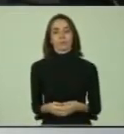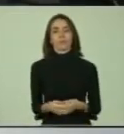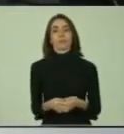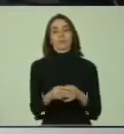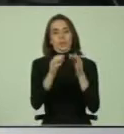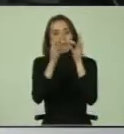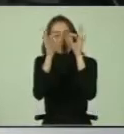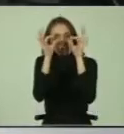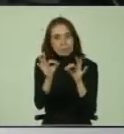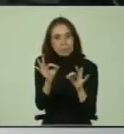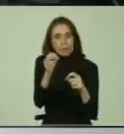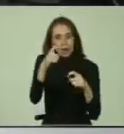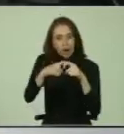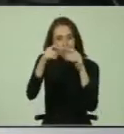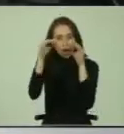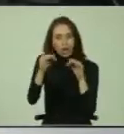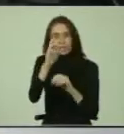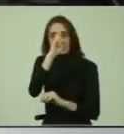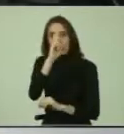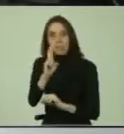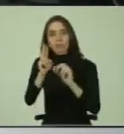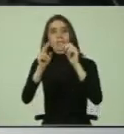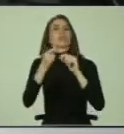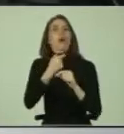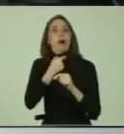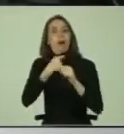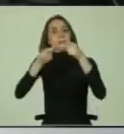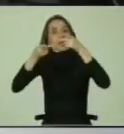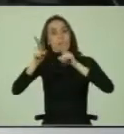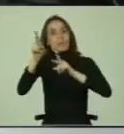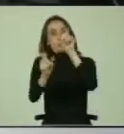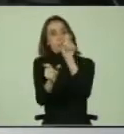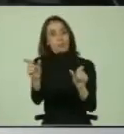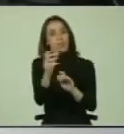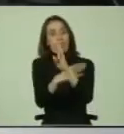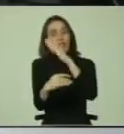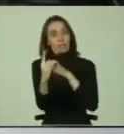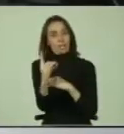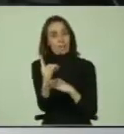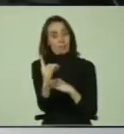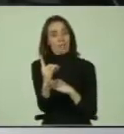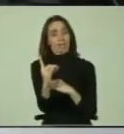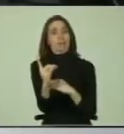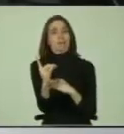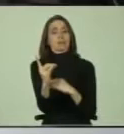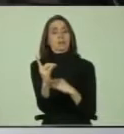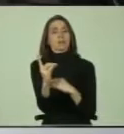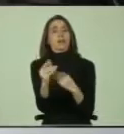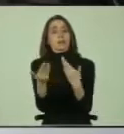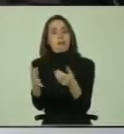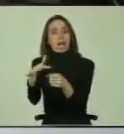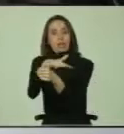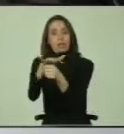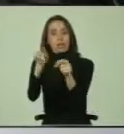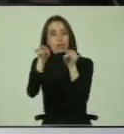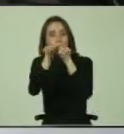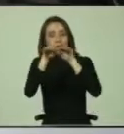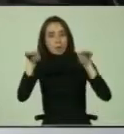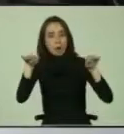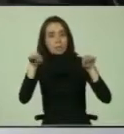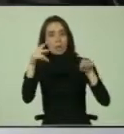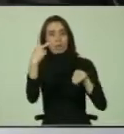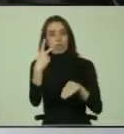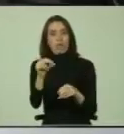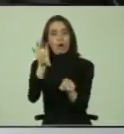el respeto y la garantía de los derechos de las personas con discapacidad, así como asegurar condiciones de igualdad y no